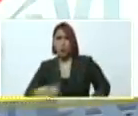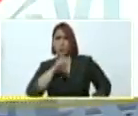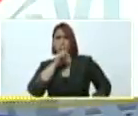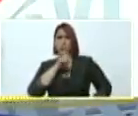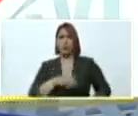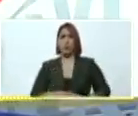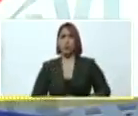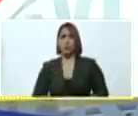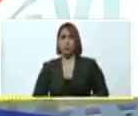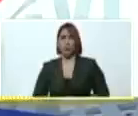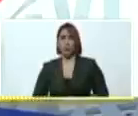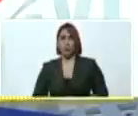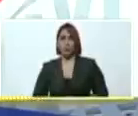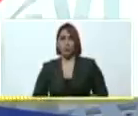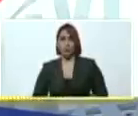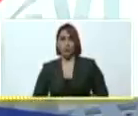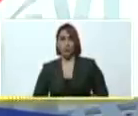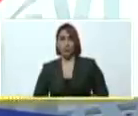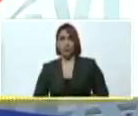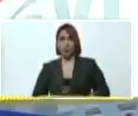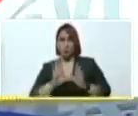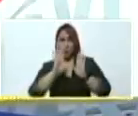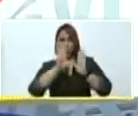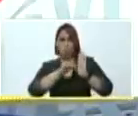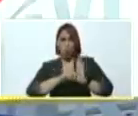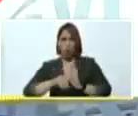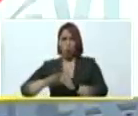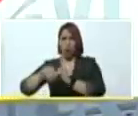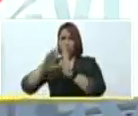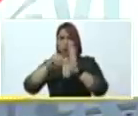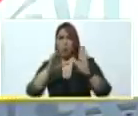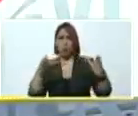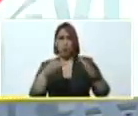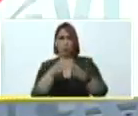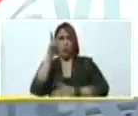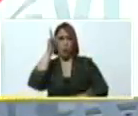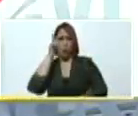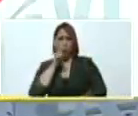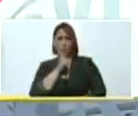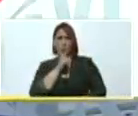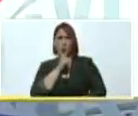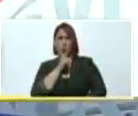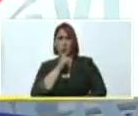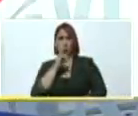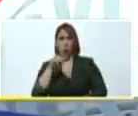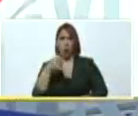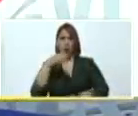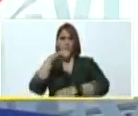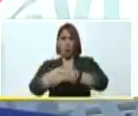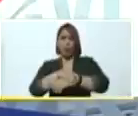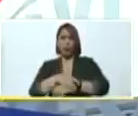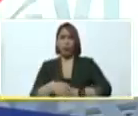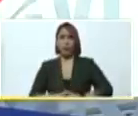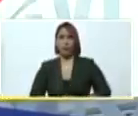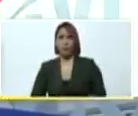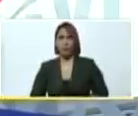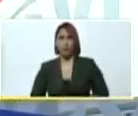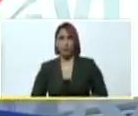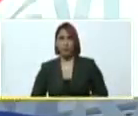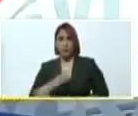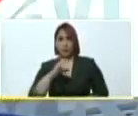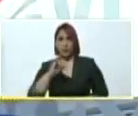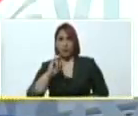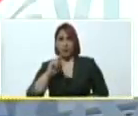francachelas, robaderas del grupo Leopoldo López, Juan Guaidó y compañía. Cirgo la